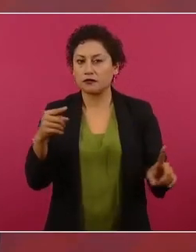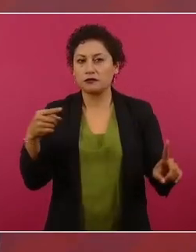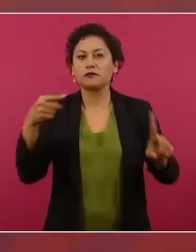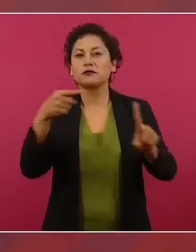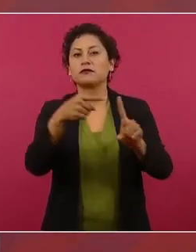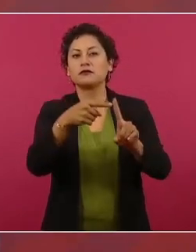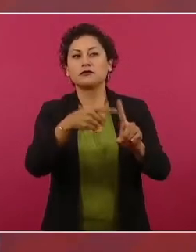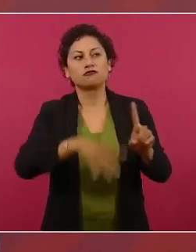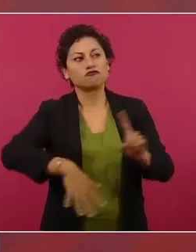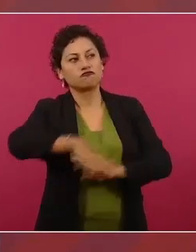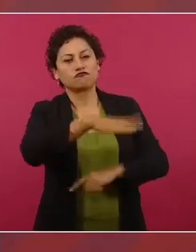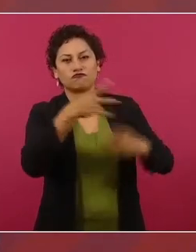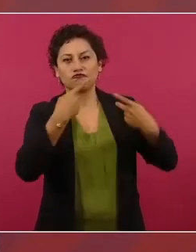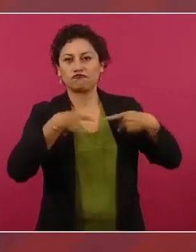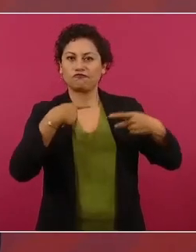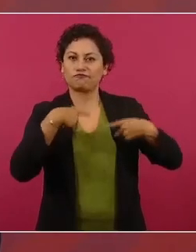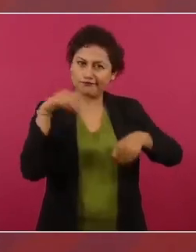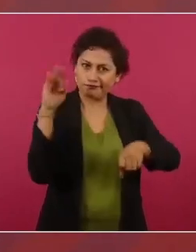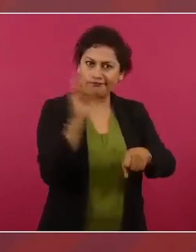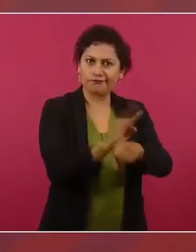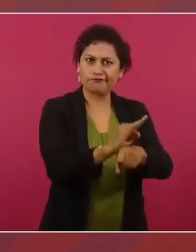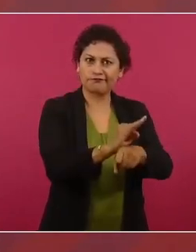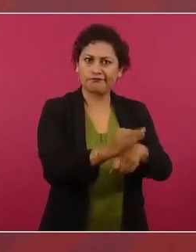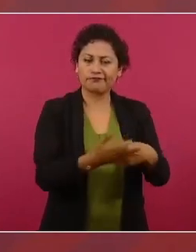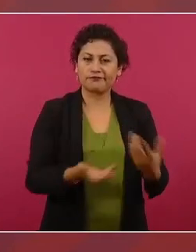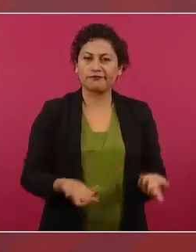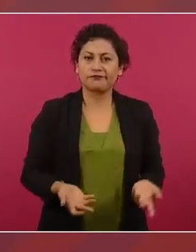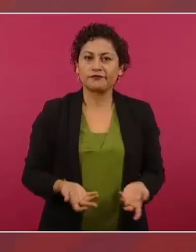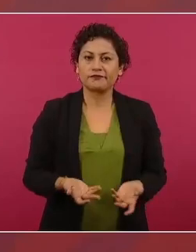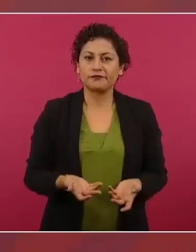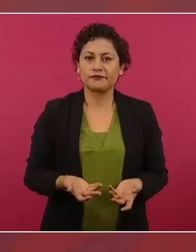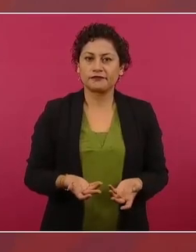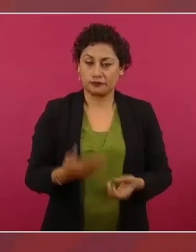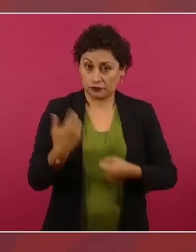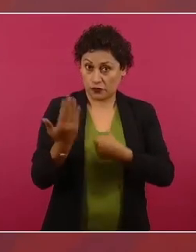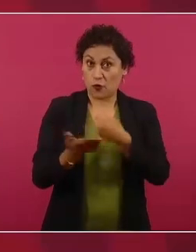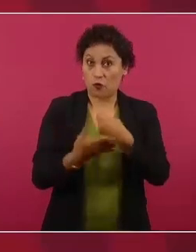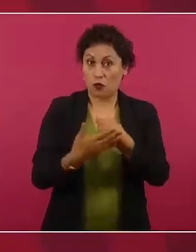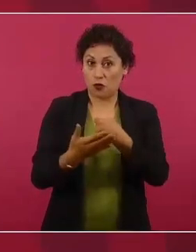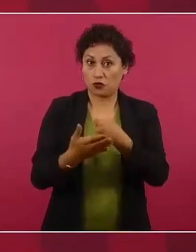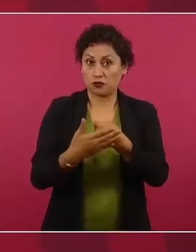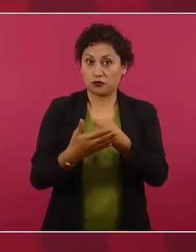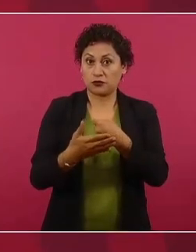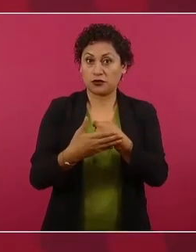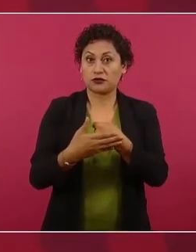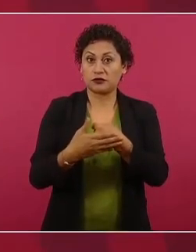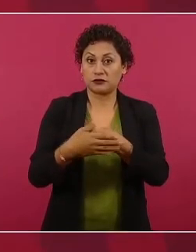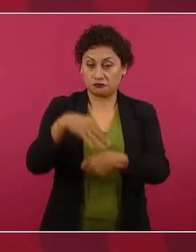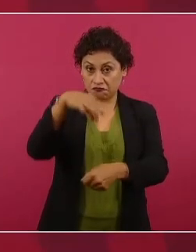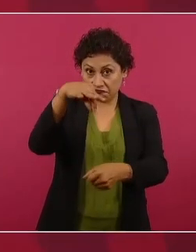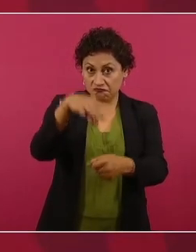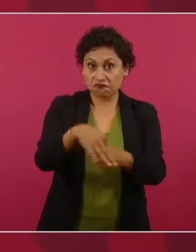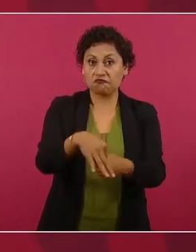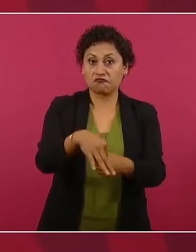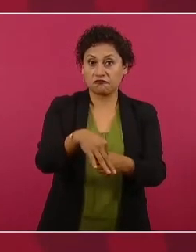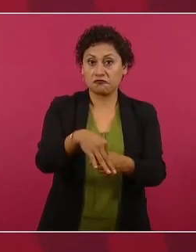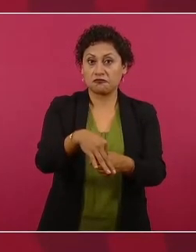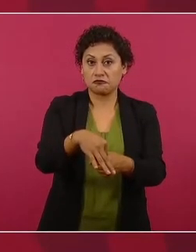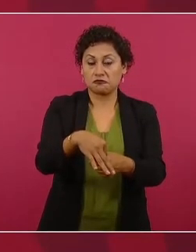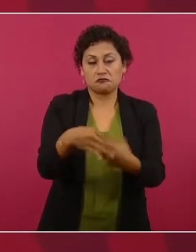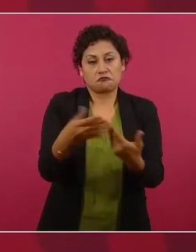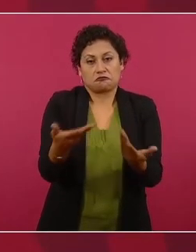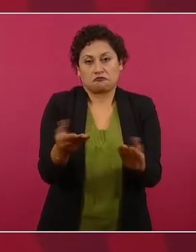ciudadanos y que en las elecciones, como es la